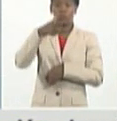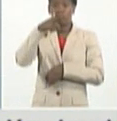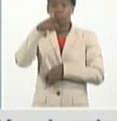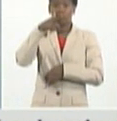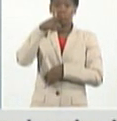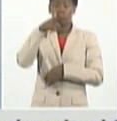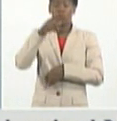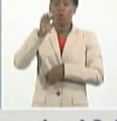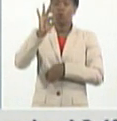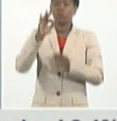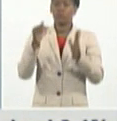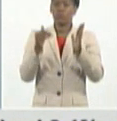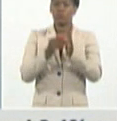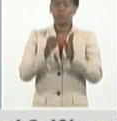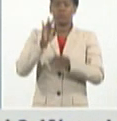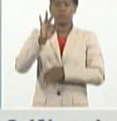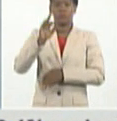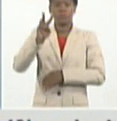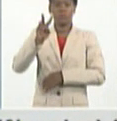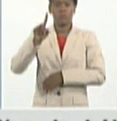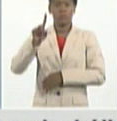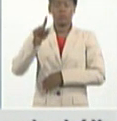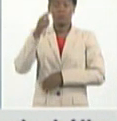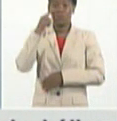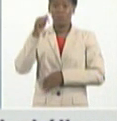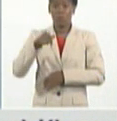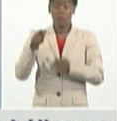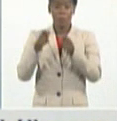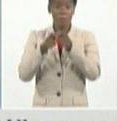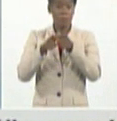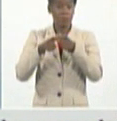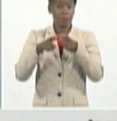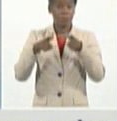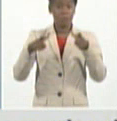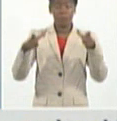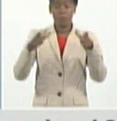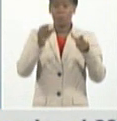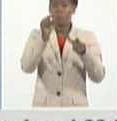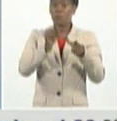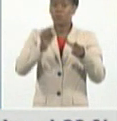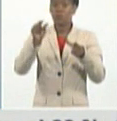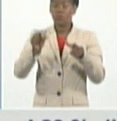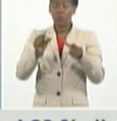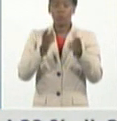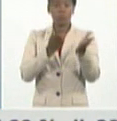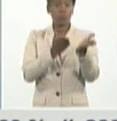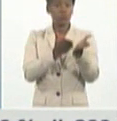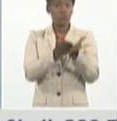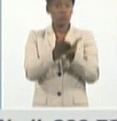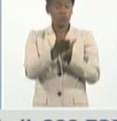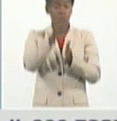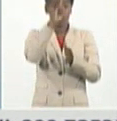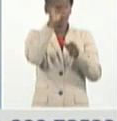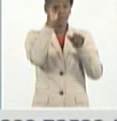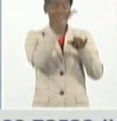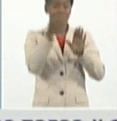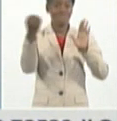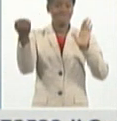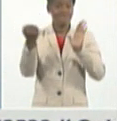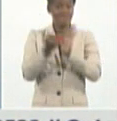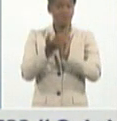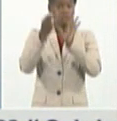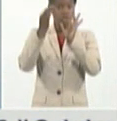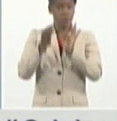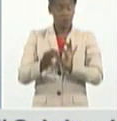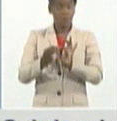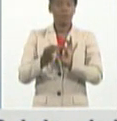y la elevadísima cifra de pacientes activos confirmados, que están ingresados